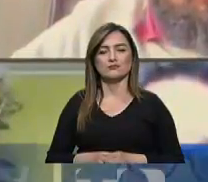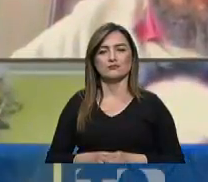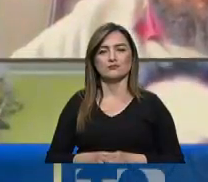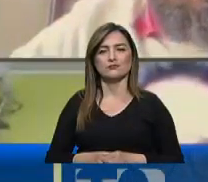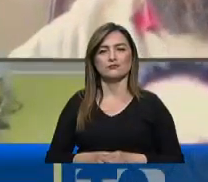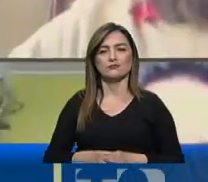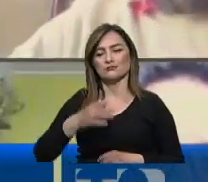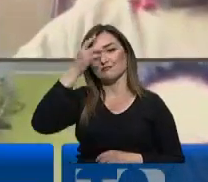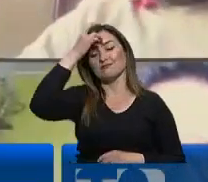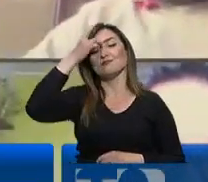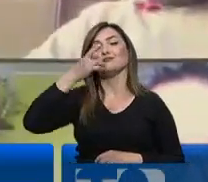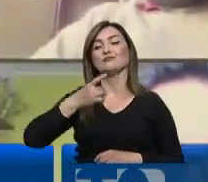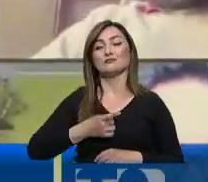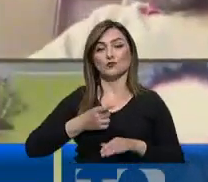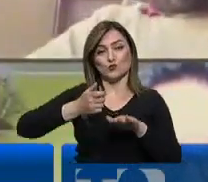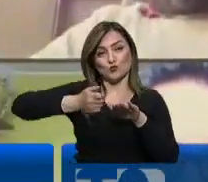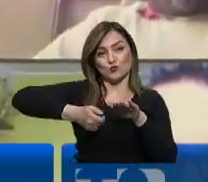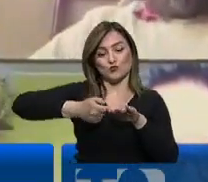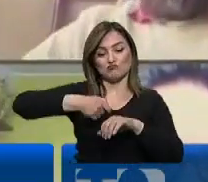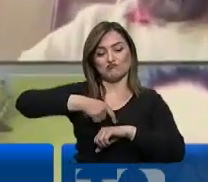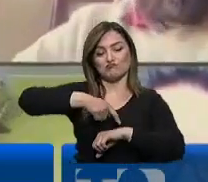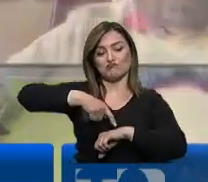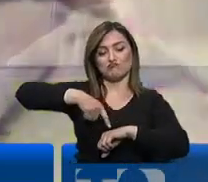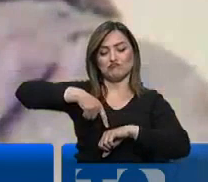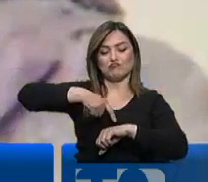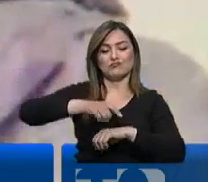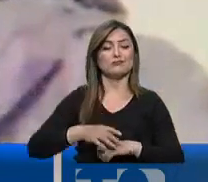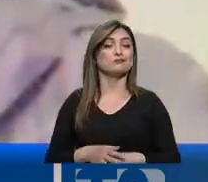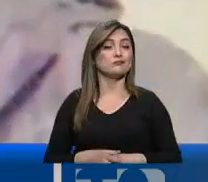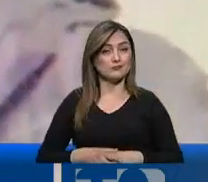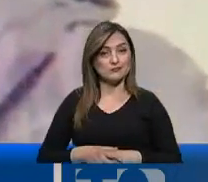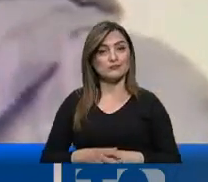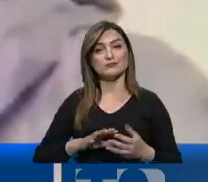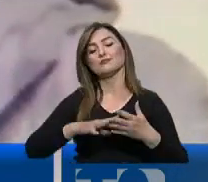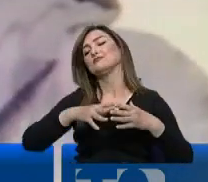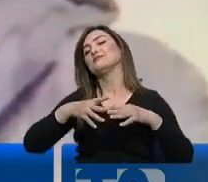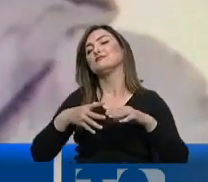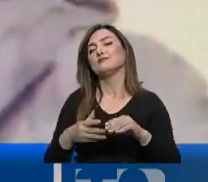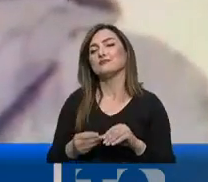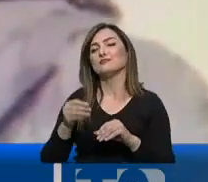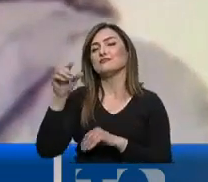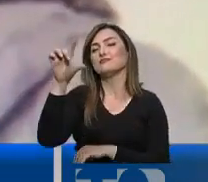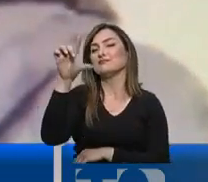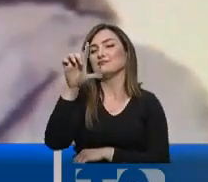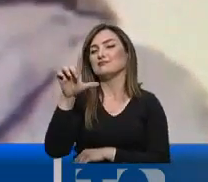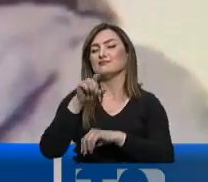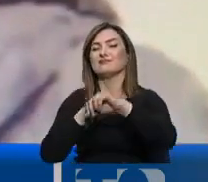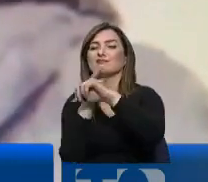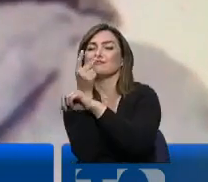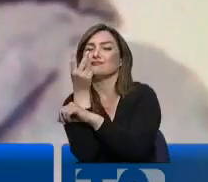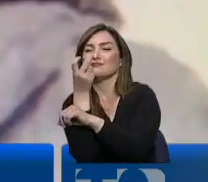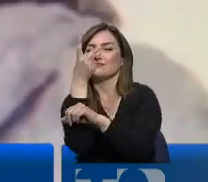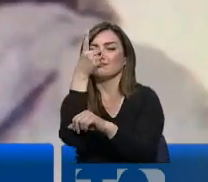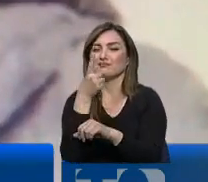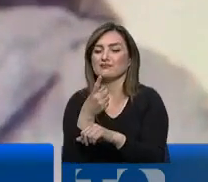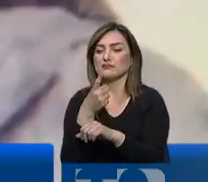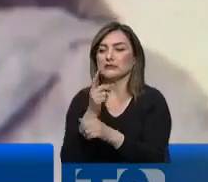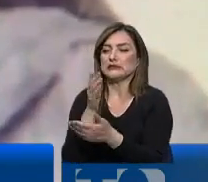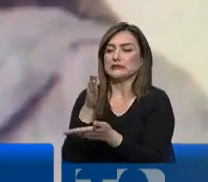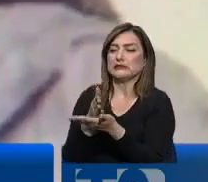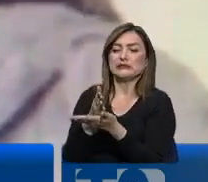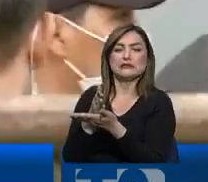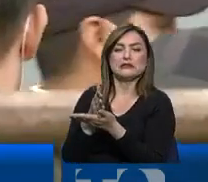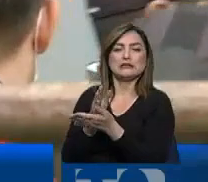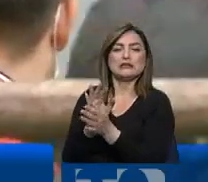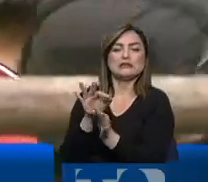Una decisión para la que el tribunal se tomó su tiempo. Inicialmente la resolución iba a darse este lunes al mediodía, pero fue suspendida